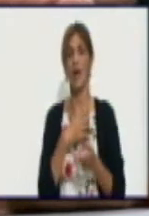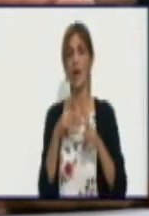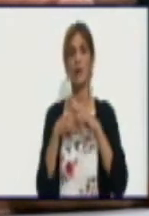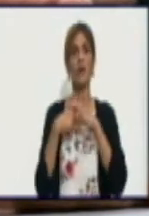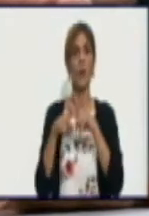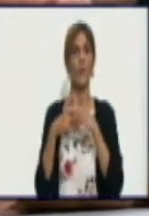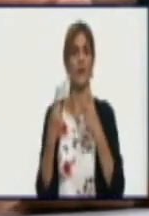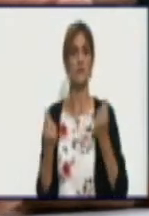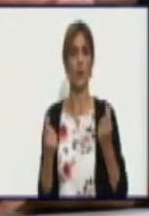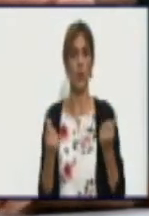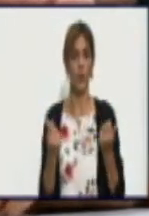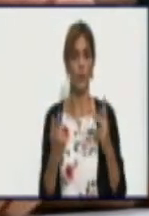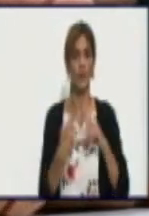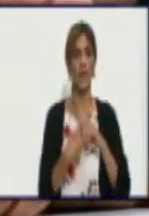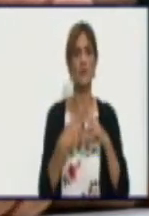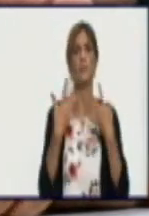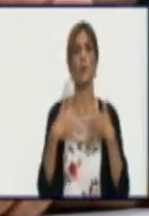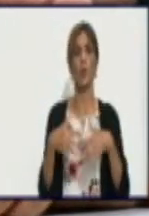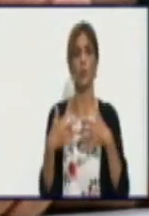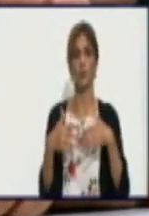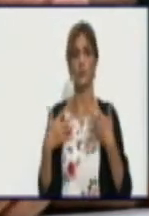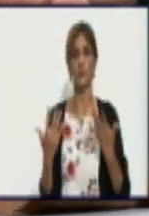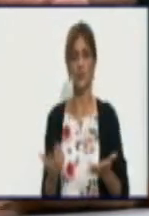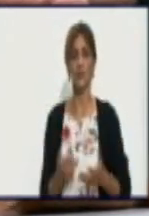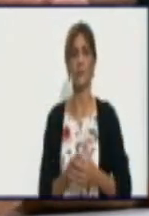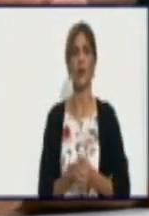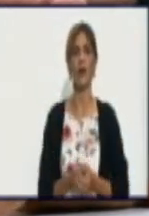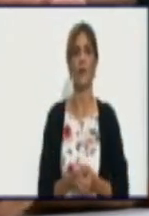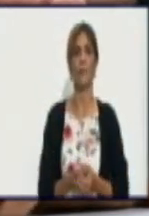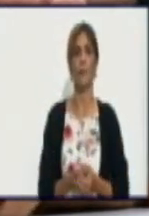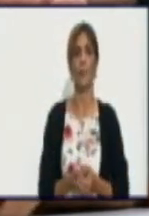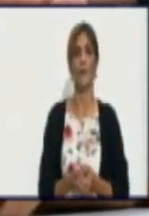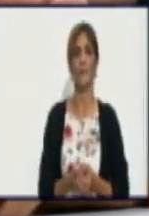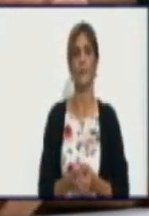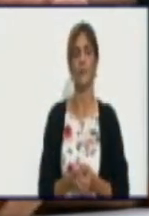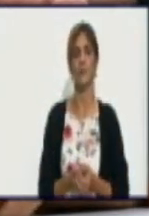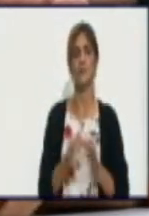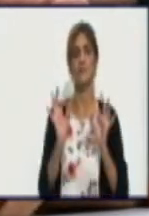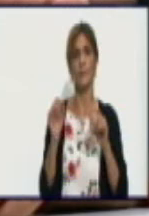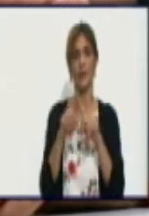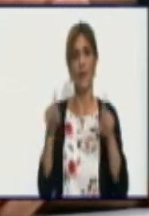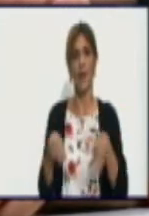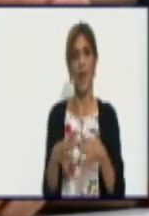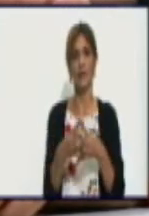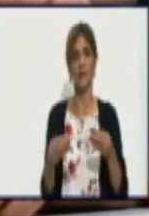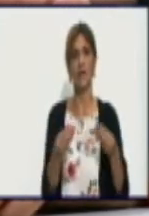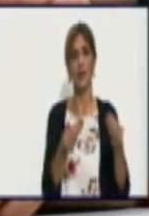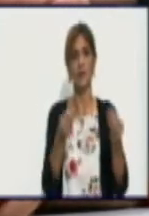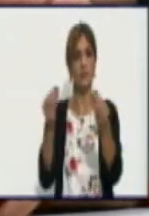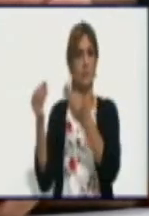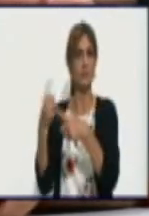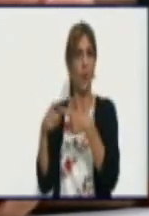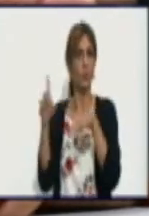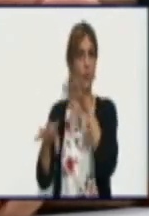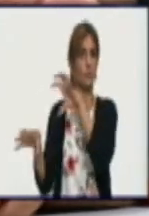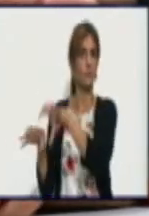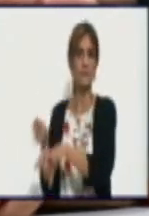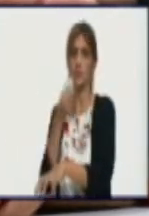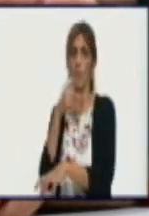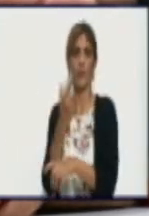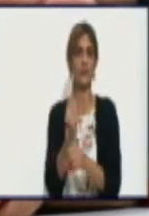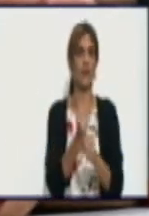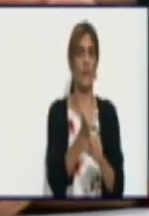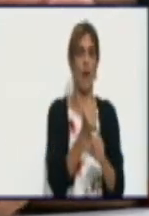y productiva pasando las tierras al fondo estatal siempre que sea posible como vía para el fortalecimiento de las